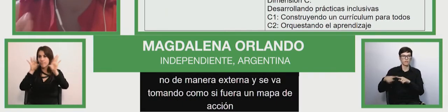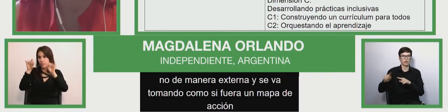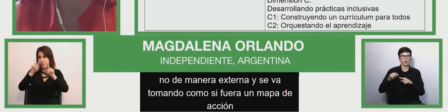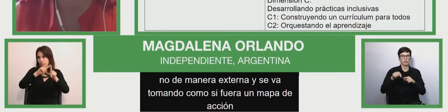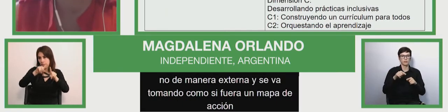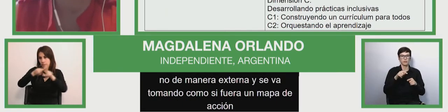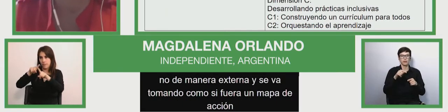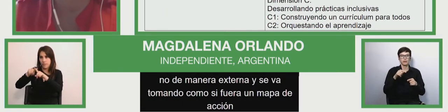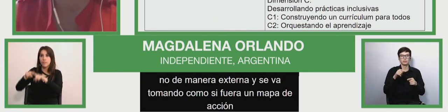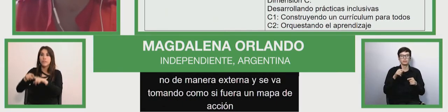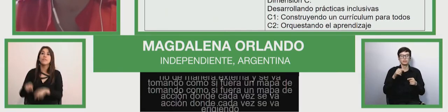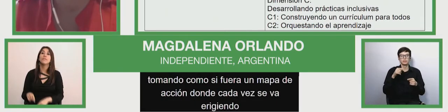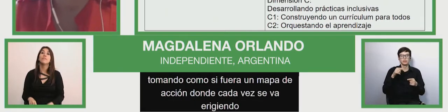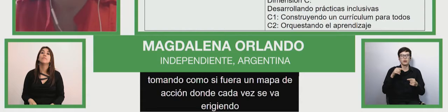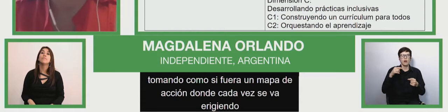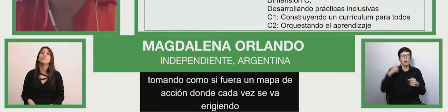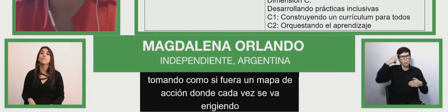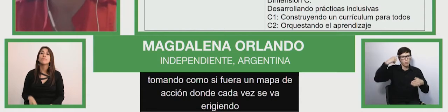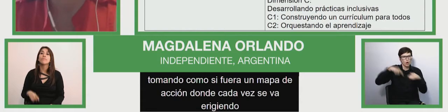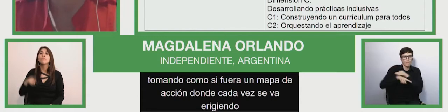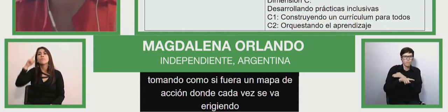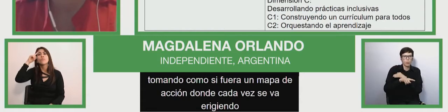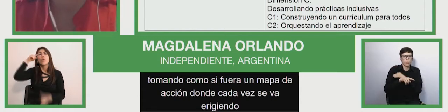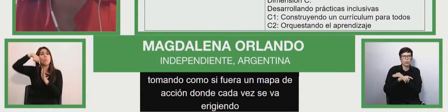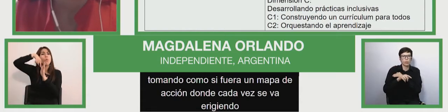para profundizar los niveles de inclusión.